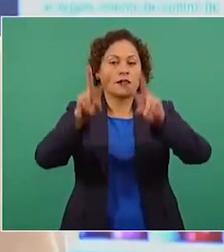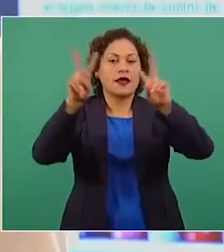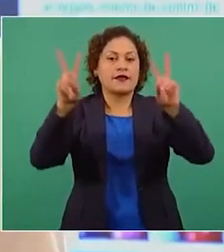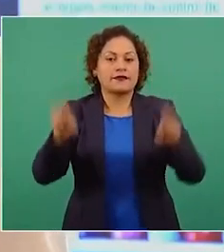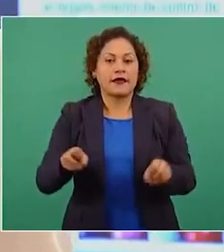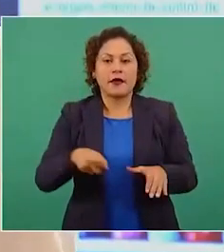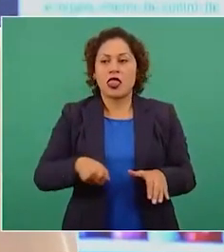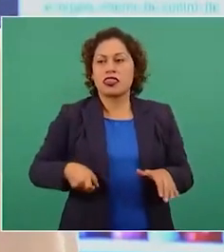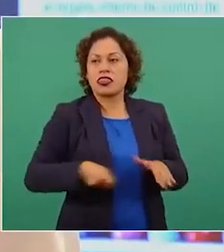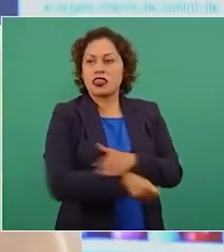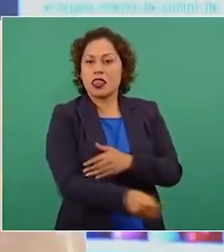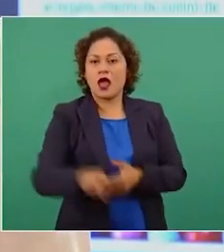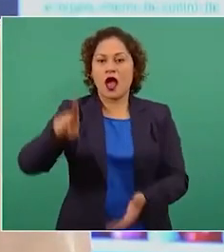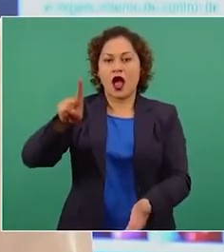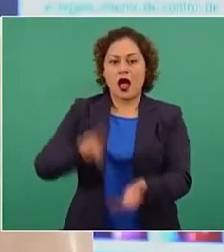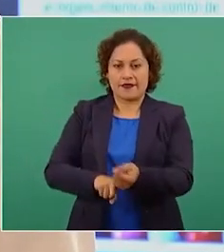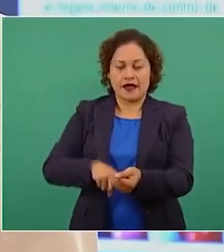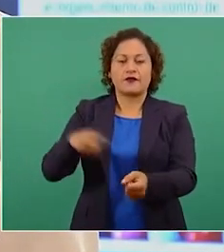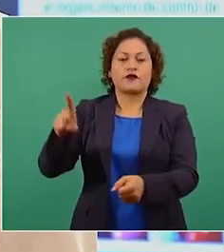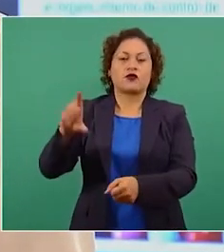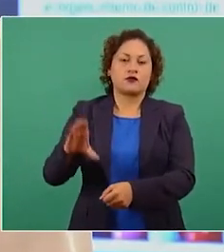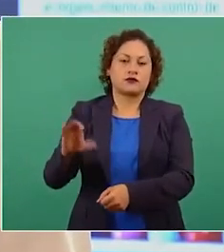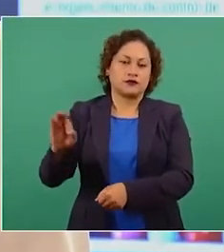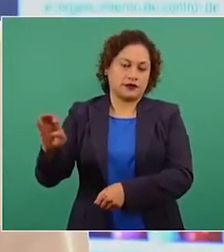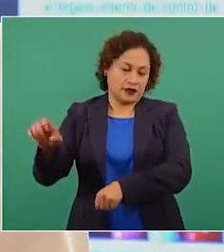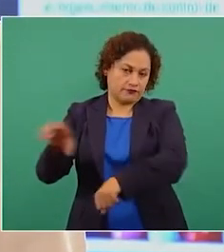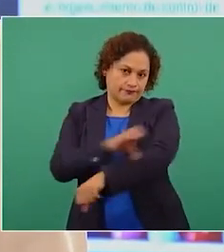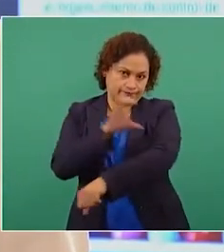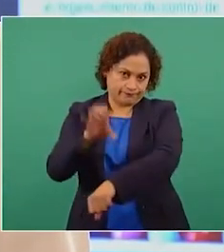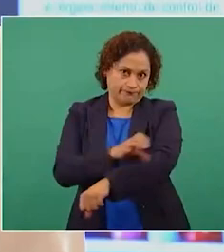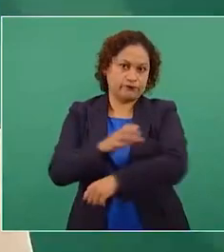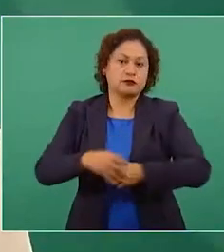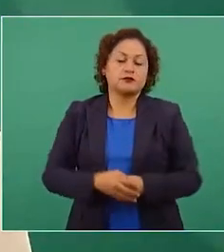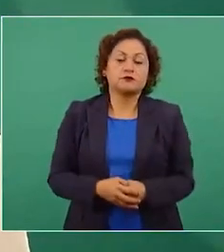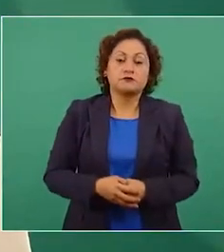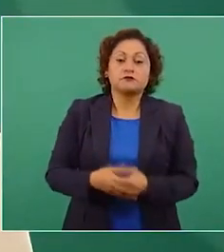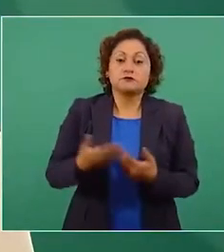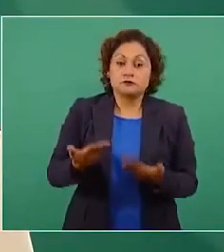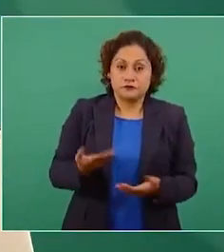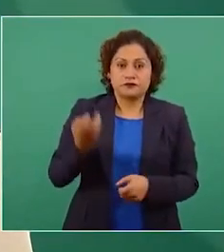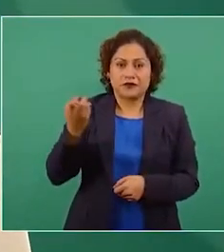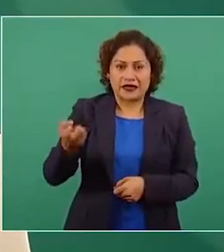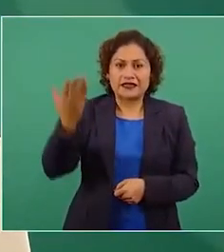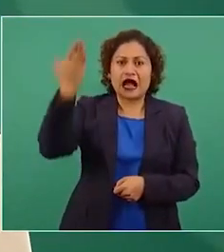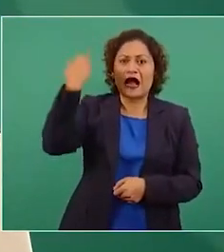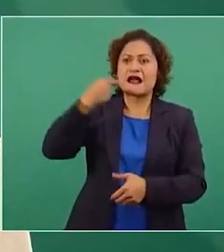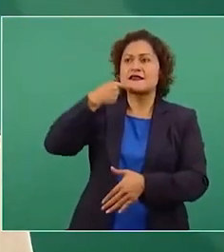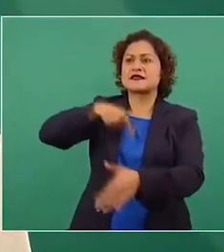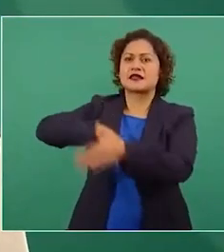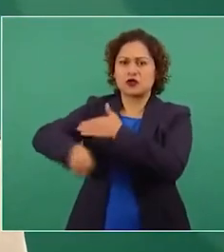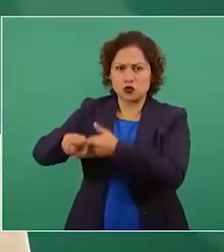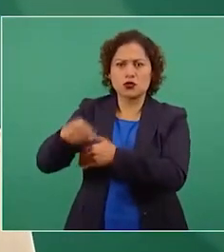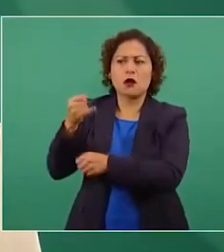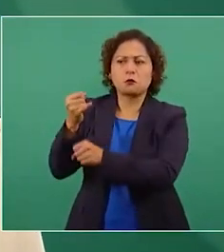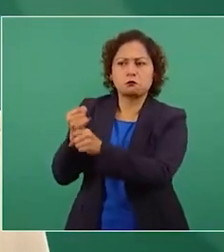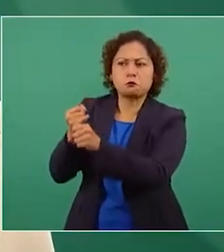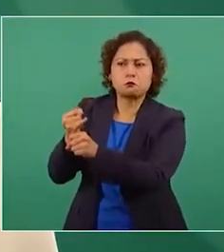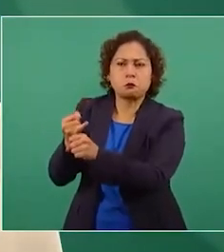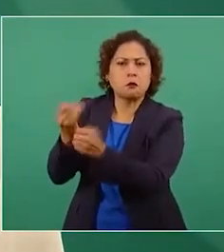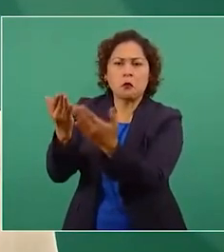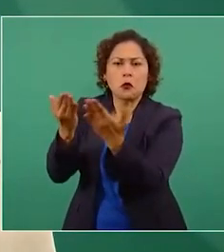en la Comisión Reguladora de Energía, una denuncia que ya había sido desechada por falta de pruebas.